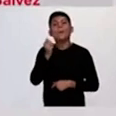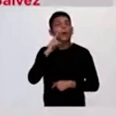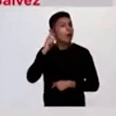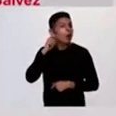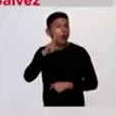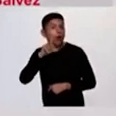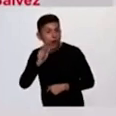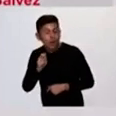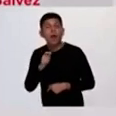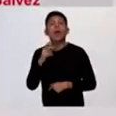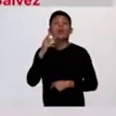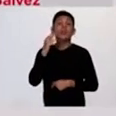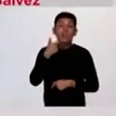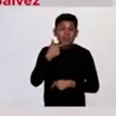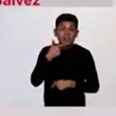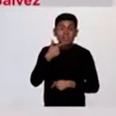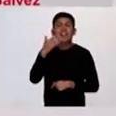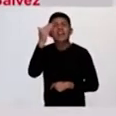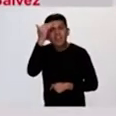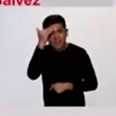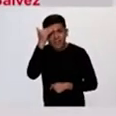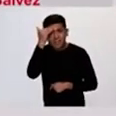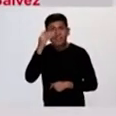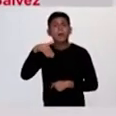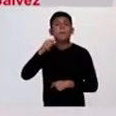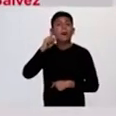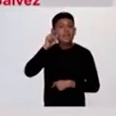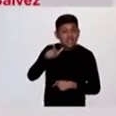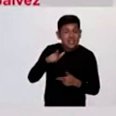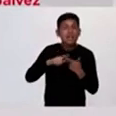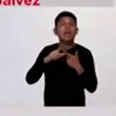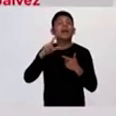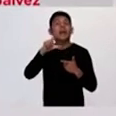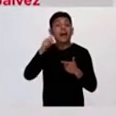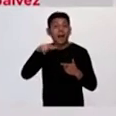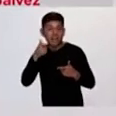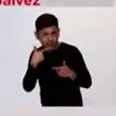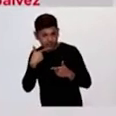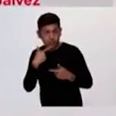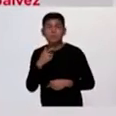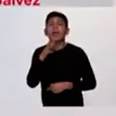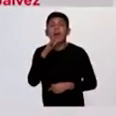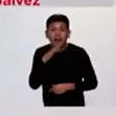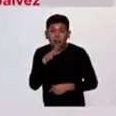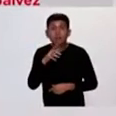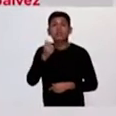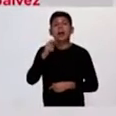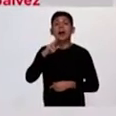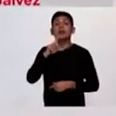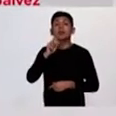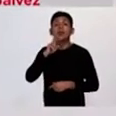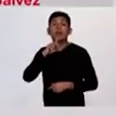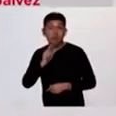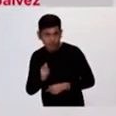de Rosario tenemos 15 casos en Maciel y en Villa Cañás. 14 en Alcorta,